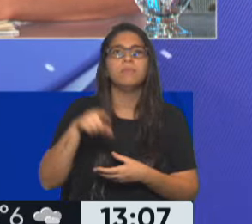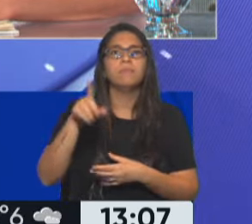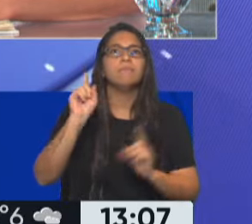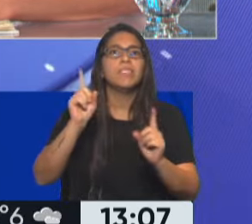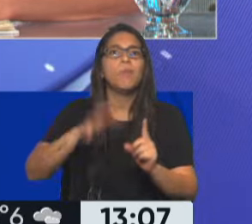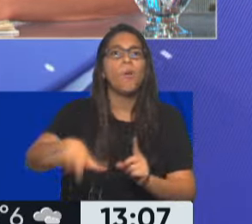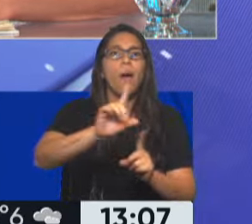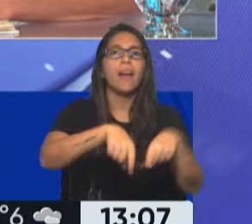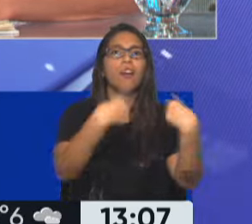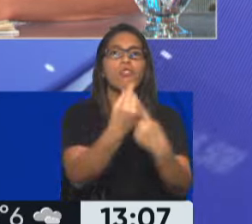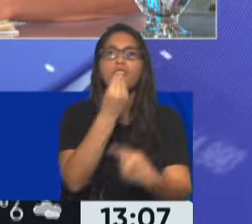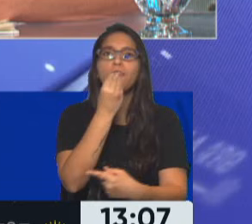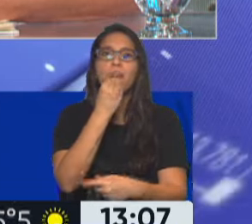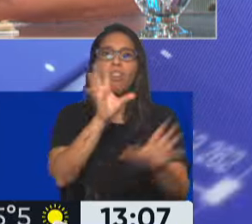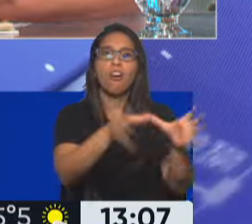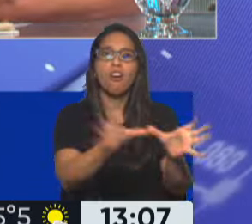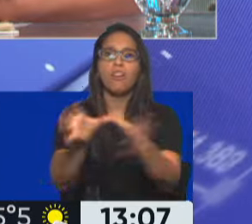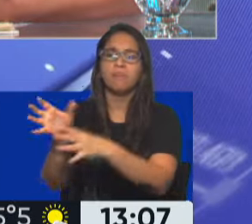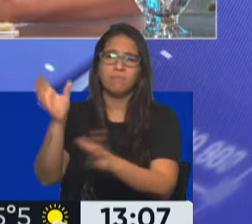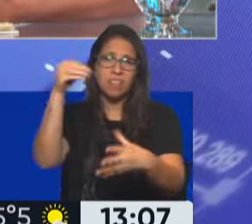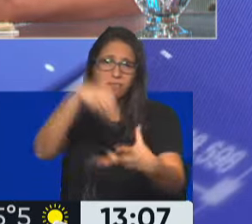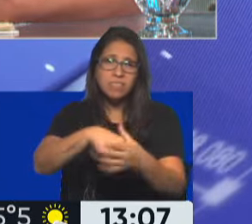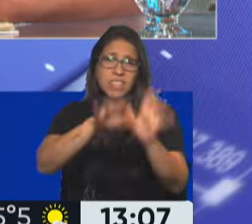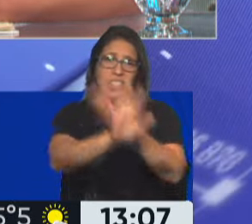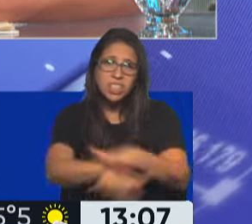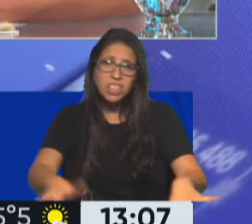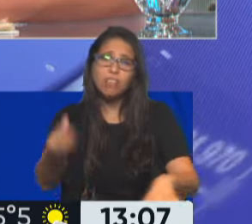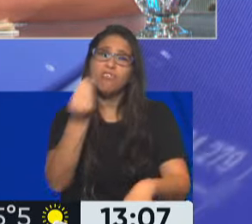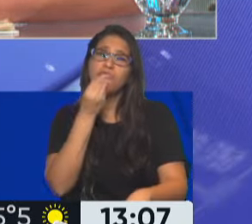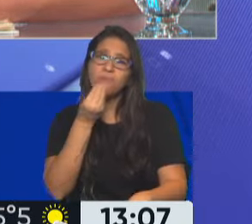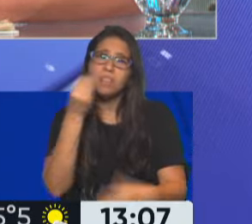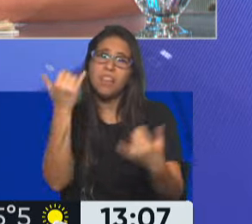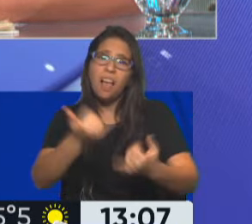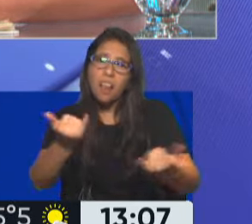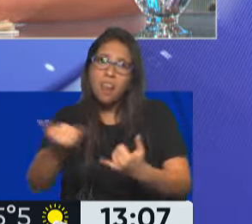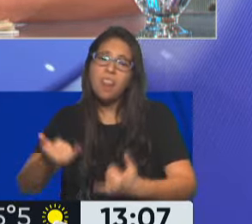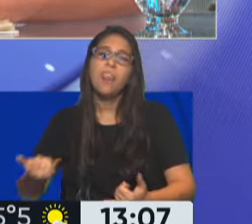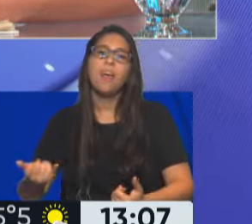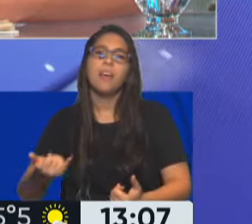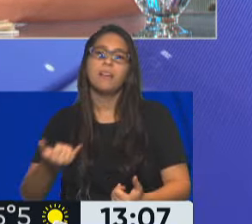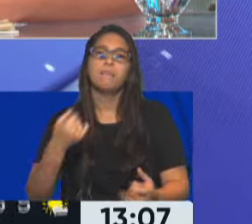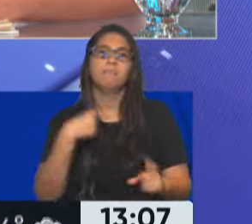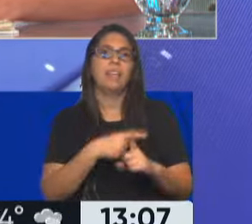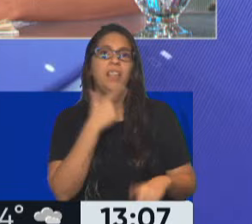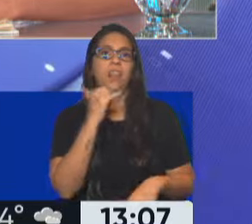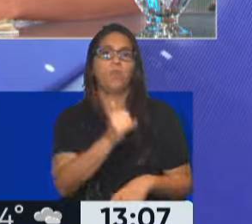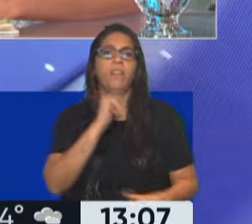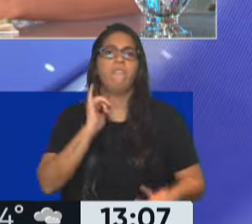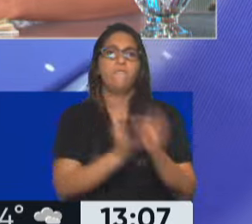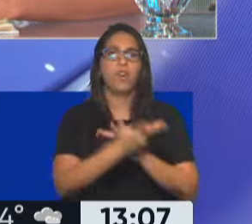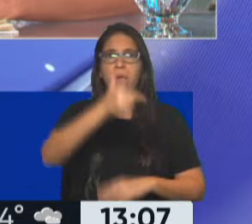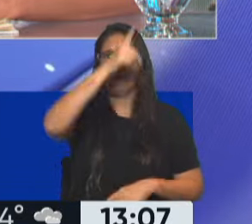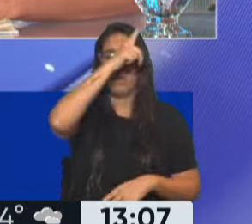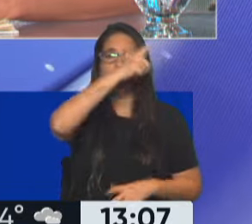populares, y lo que decían es, bueno, había chicos, había alimentos, y además denunciaron brutalidad por